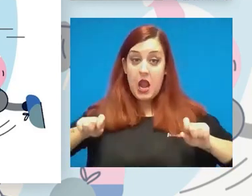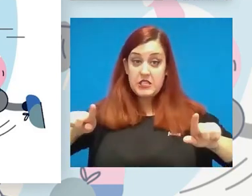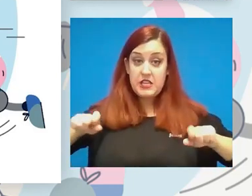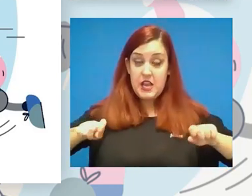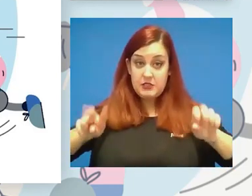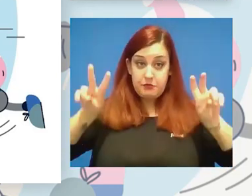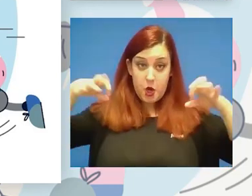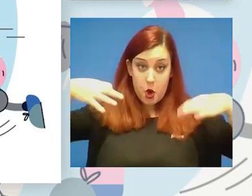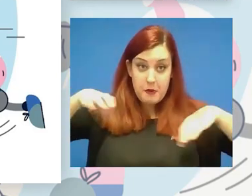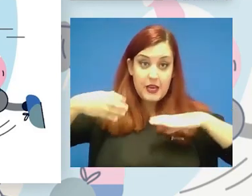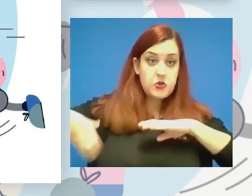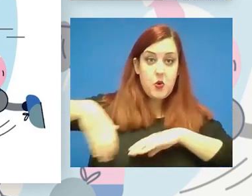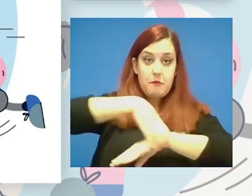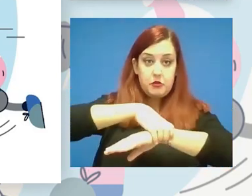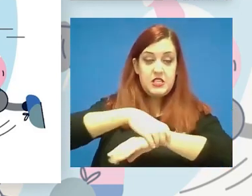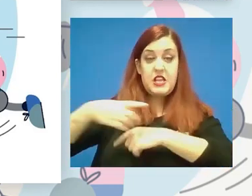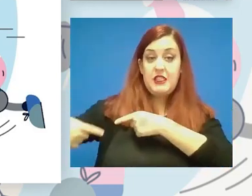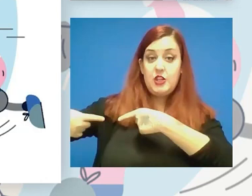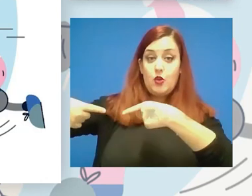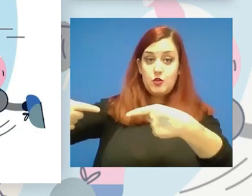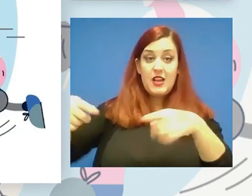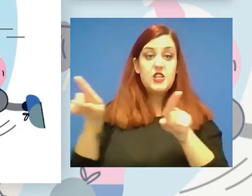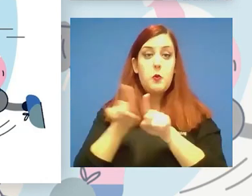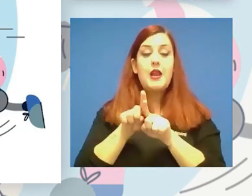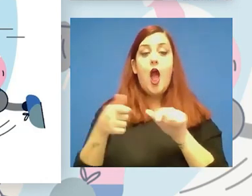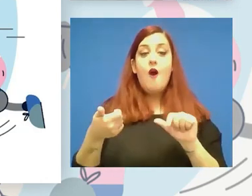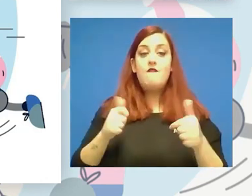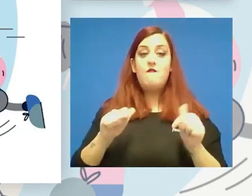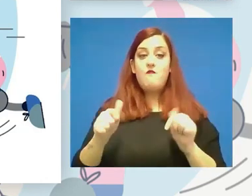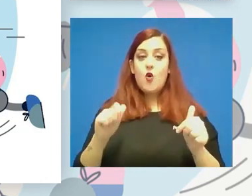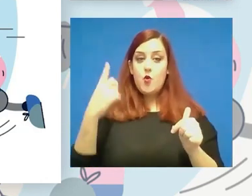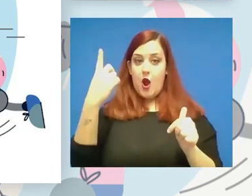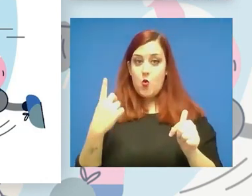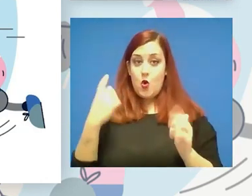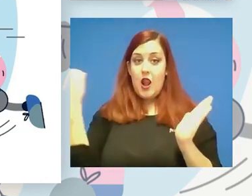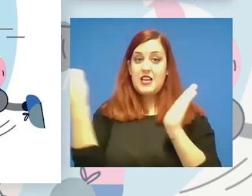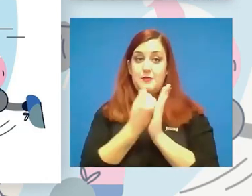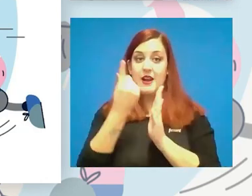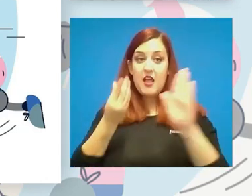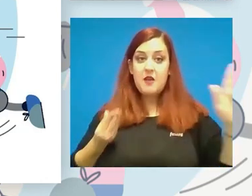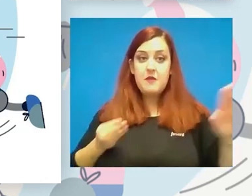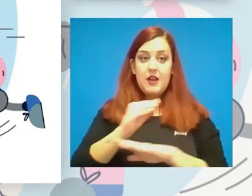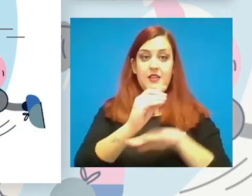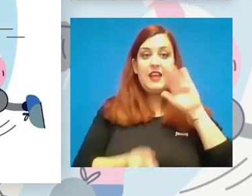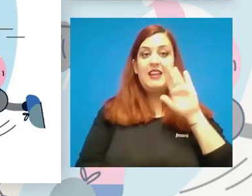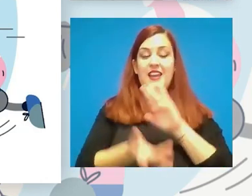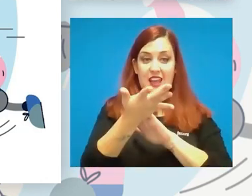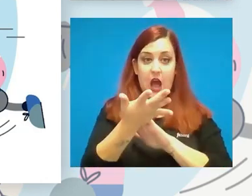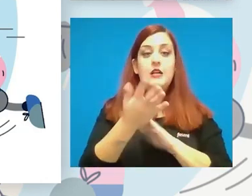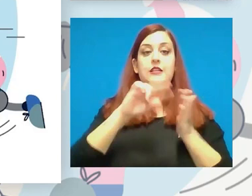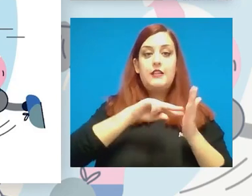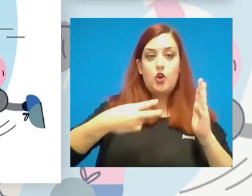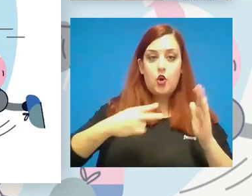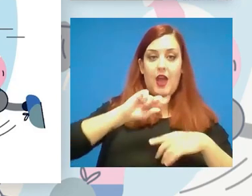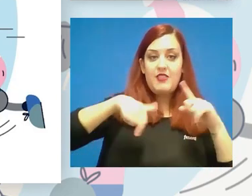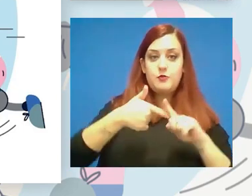prótesis de la vida diaria. Esto es como la Fórmula 1, las marcas que invierten desarrollan tecnología que luego se aplica, en